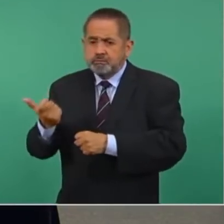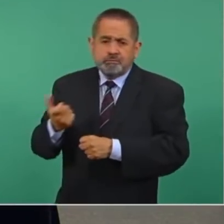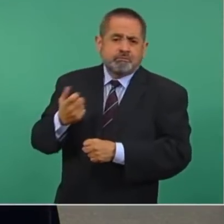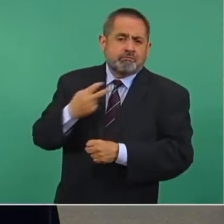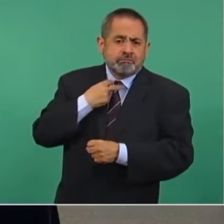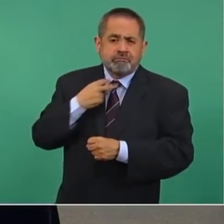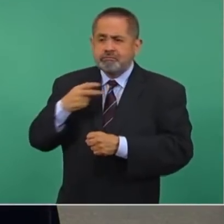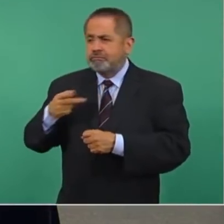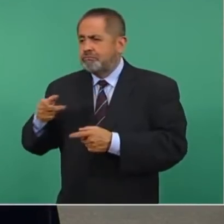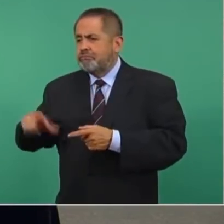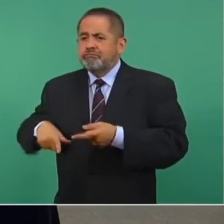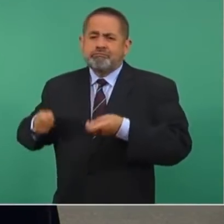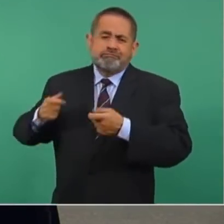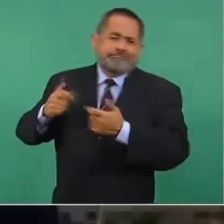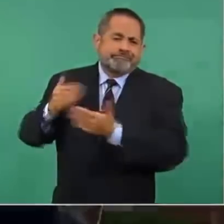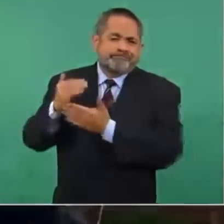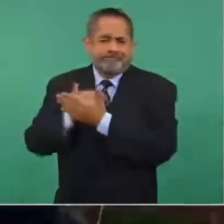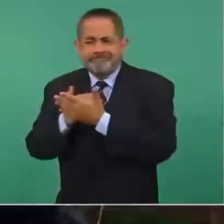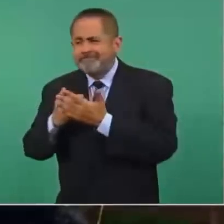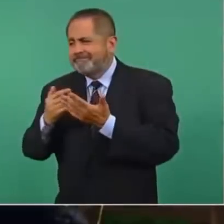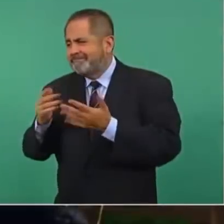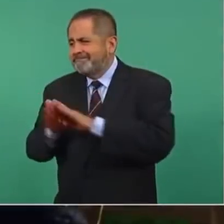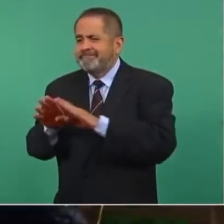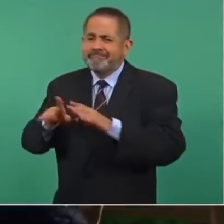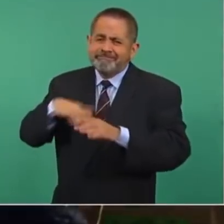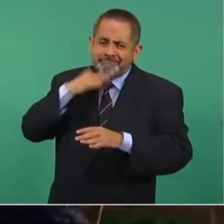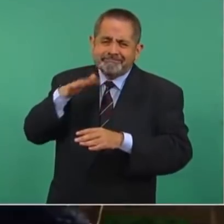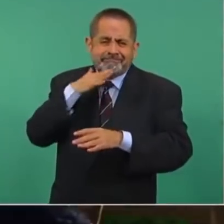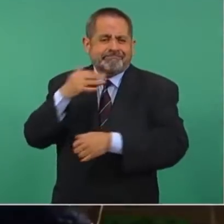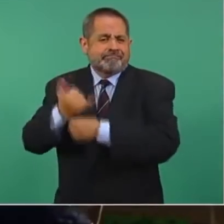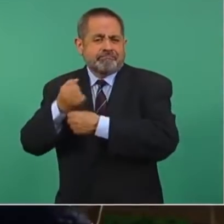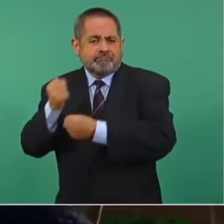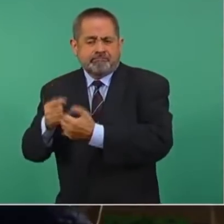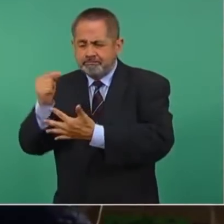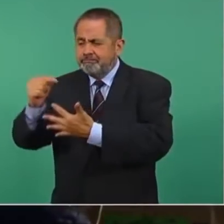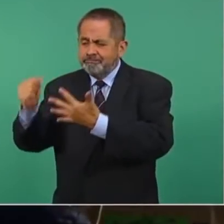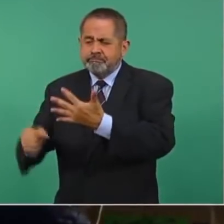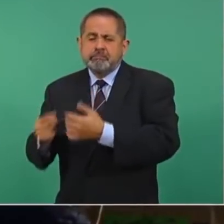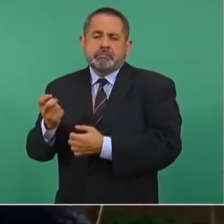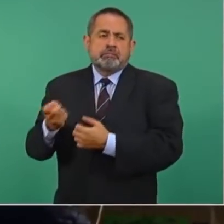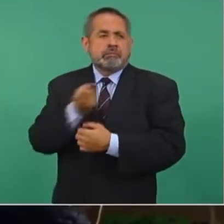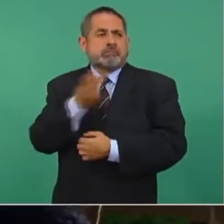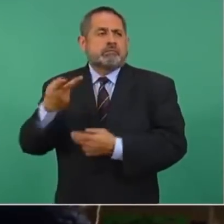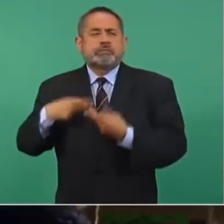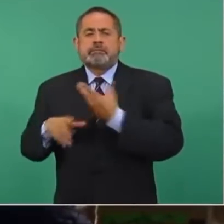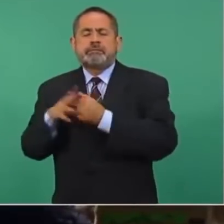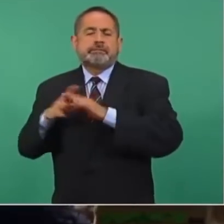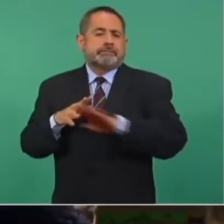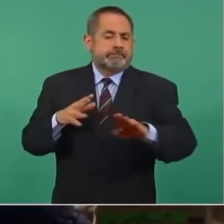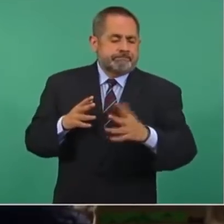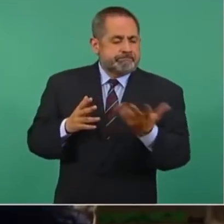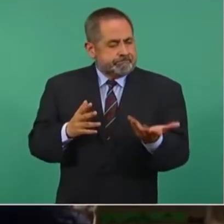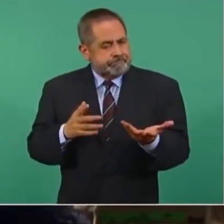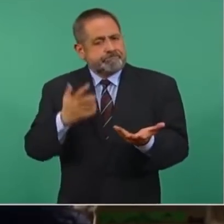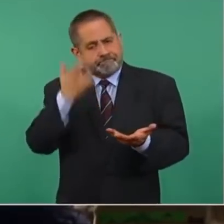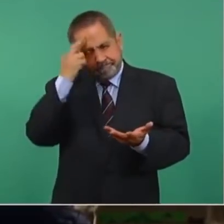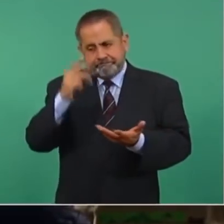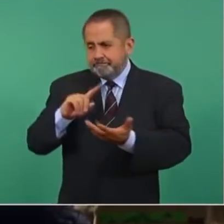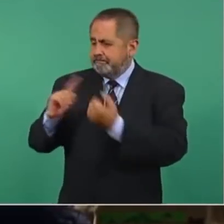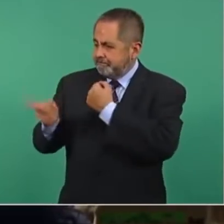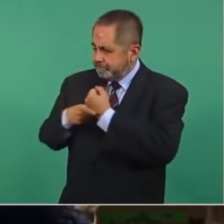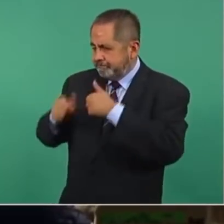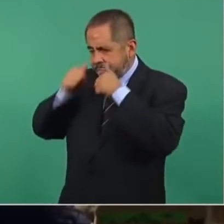la débil gobernanza, la corrupción, la violencia y la inseguridad. Es por eso que he